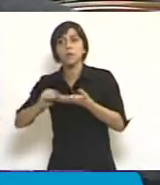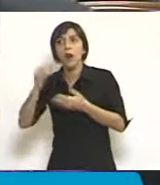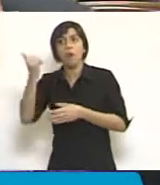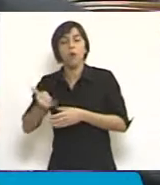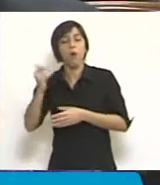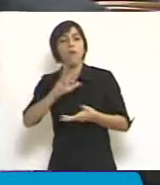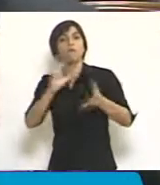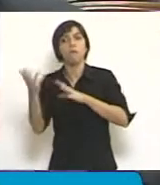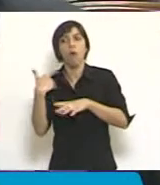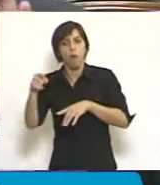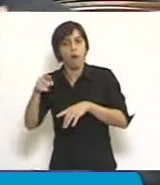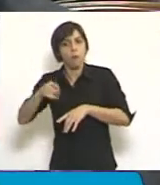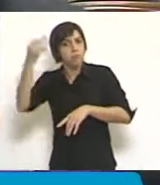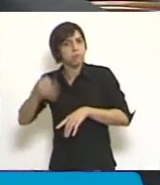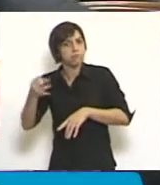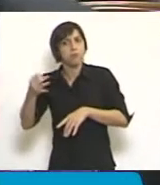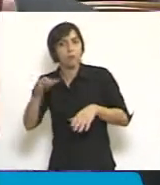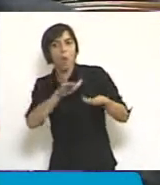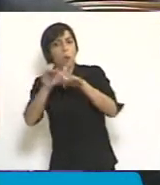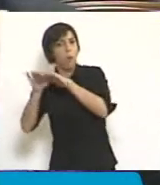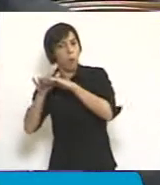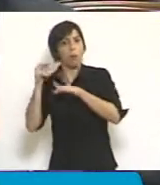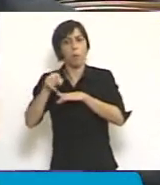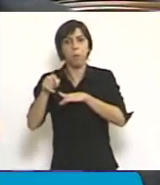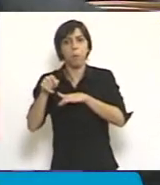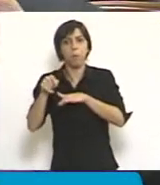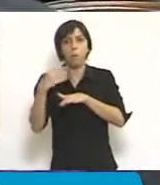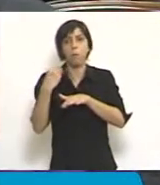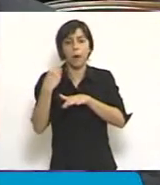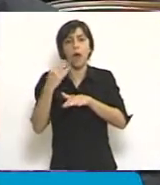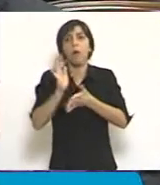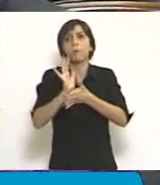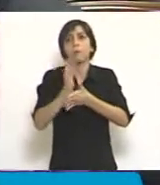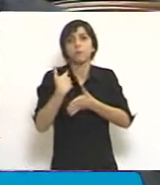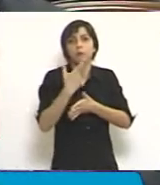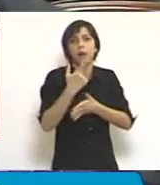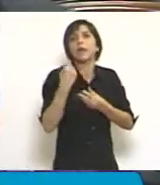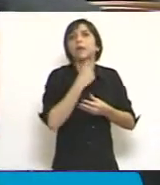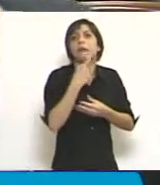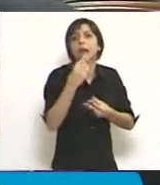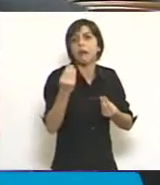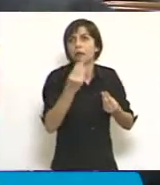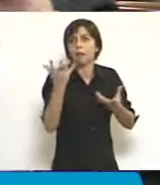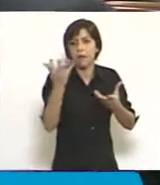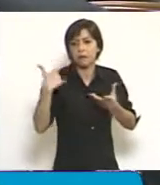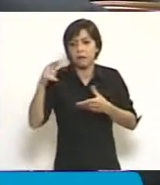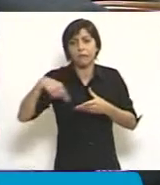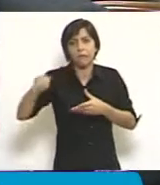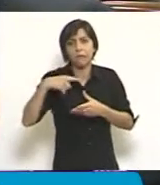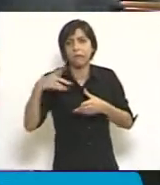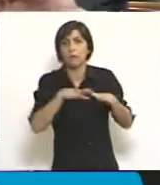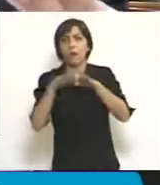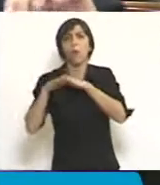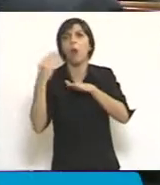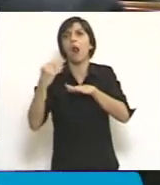Estamos estableciendo un sistema de implementación del nuevo código profesional penal que empata, ¿qué empata? Empata los principios